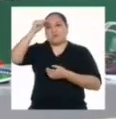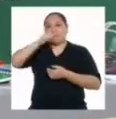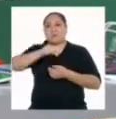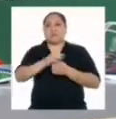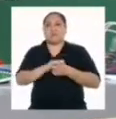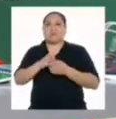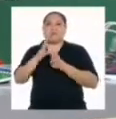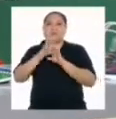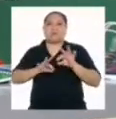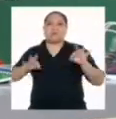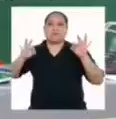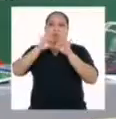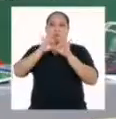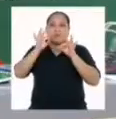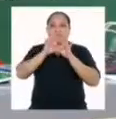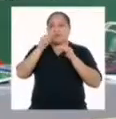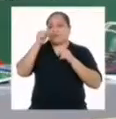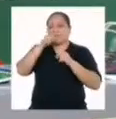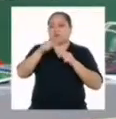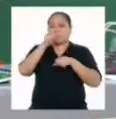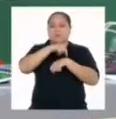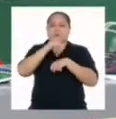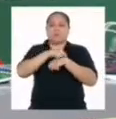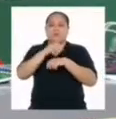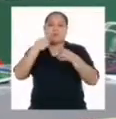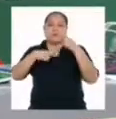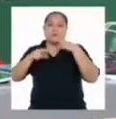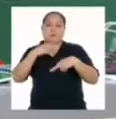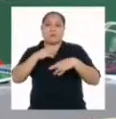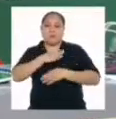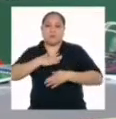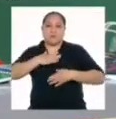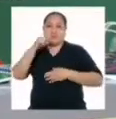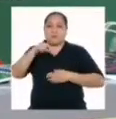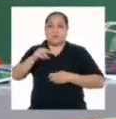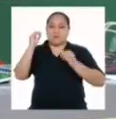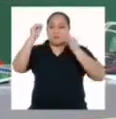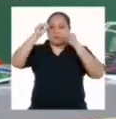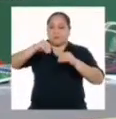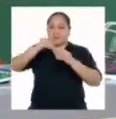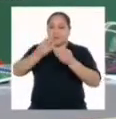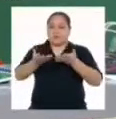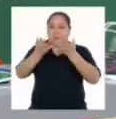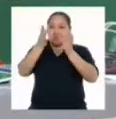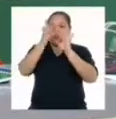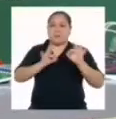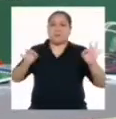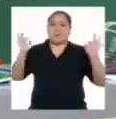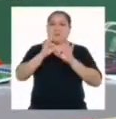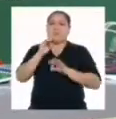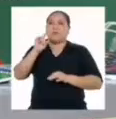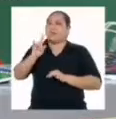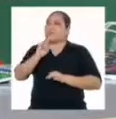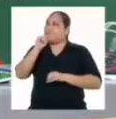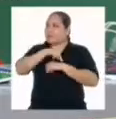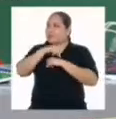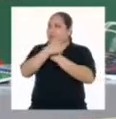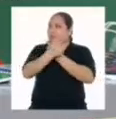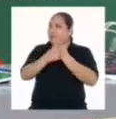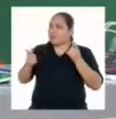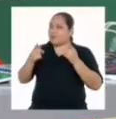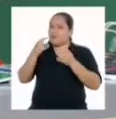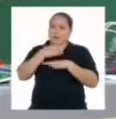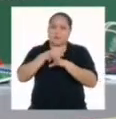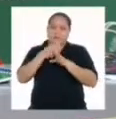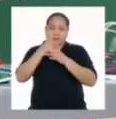acerca de la importancia de los espacios de recreación y esparcimiento y hacer valer su trascendencia. Porque si usamos el tiempo libre de